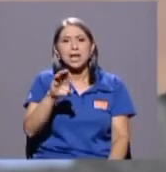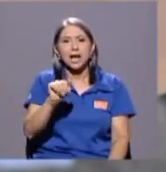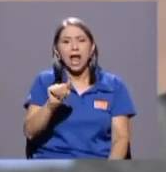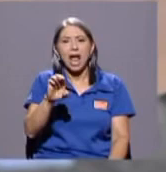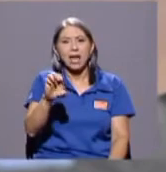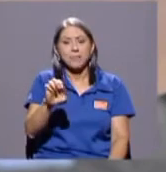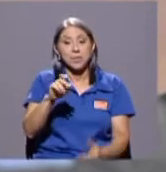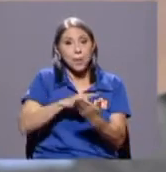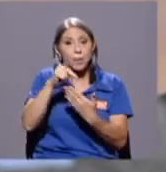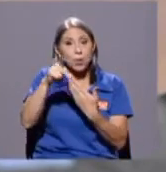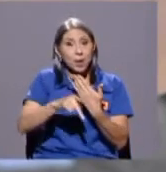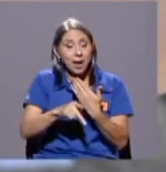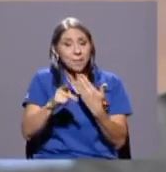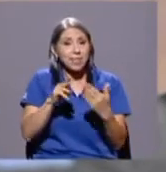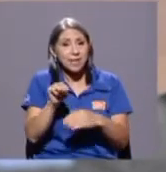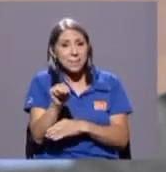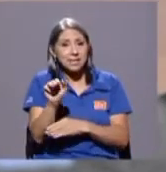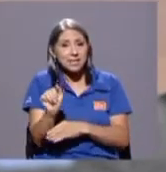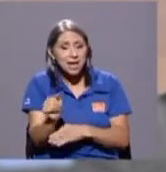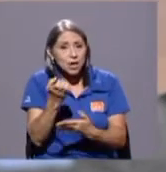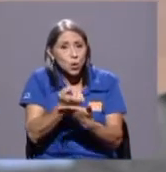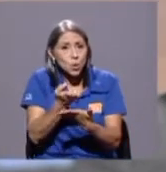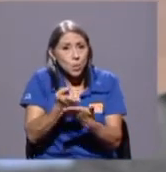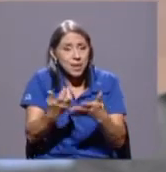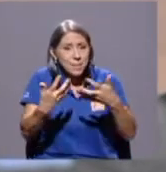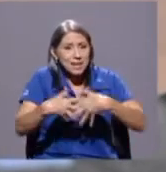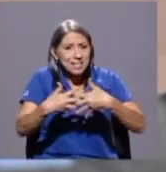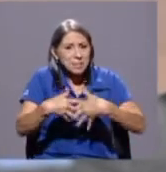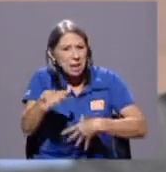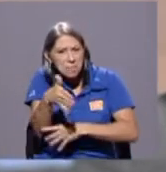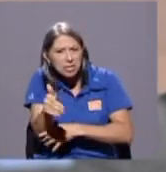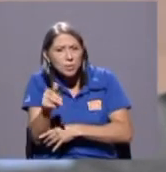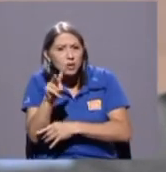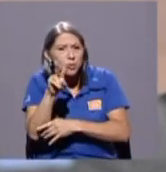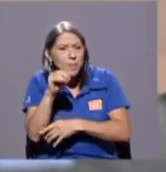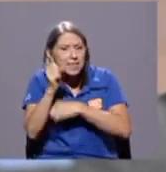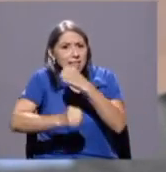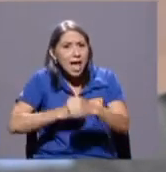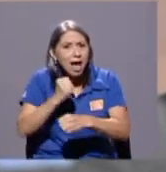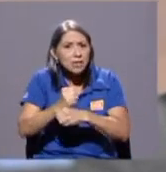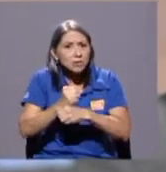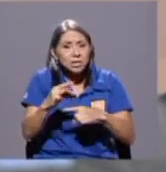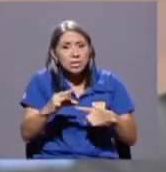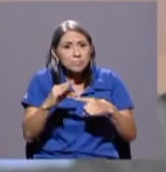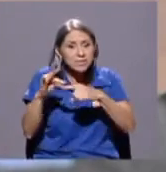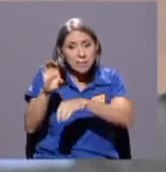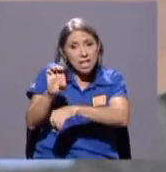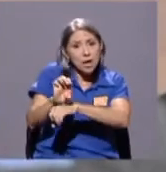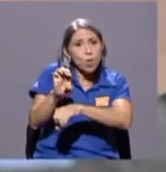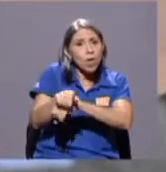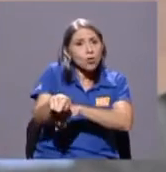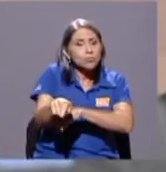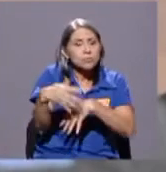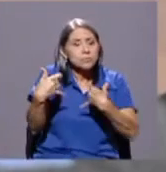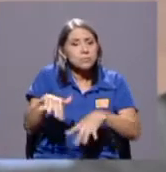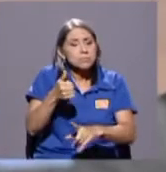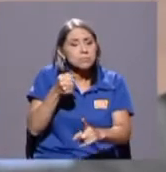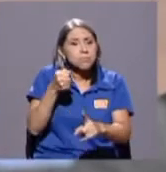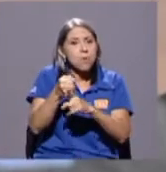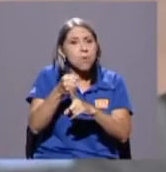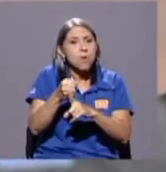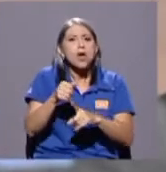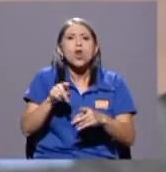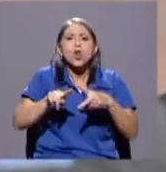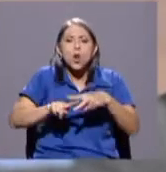de maestría en economía empresarial que existió como por 20 años y que sobre todo en Ecuador hizo un impacto importante, lo crea Guti.